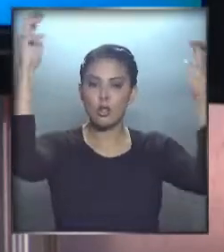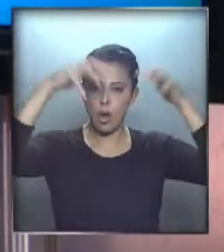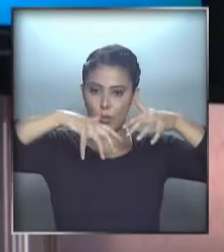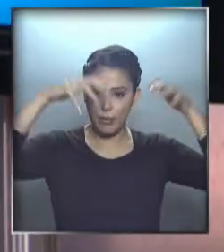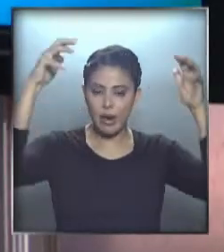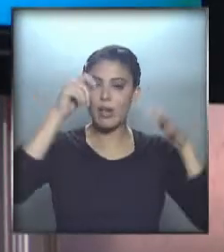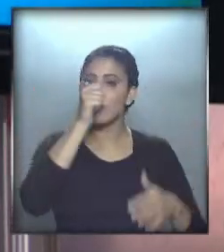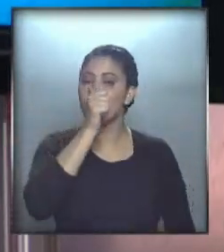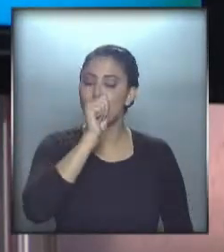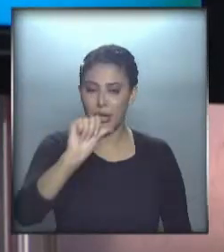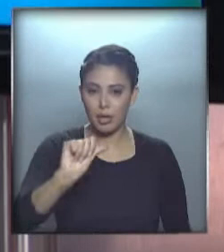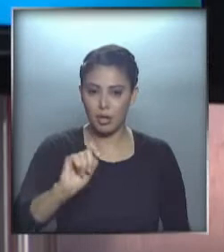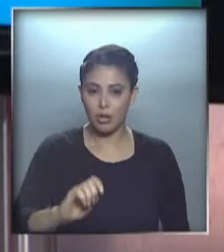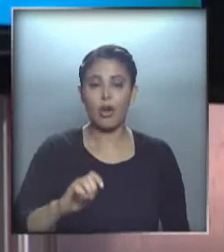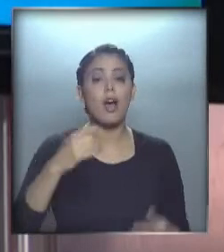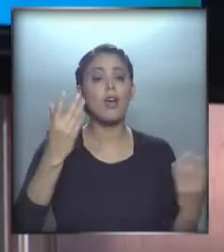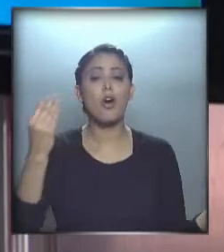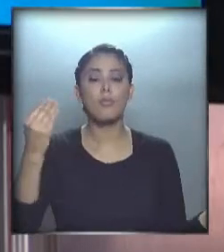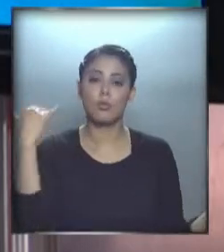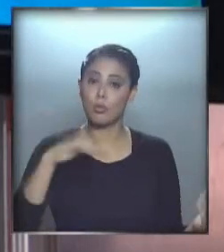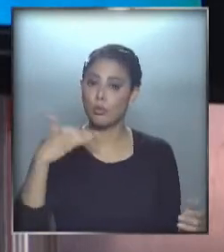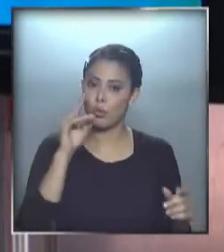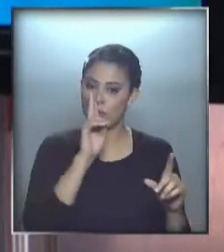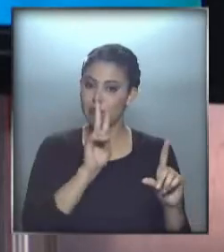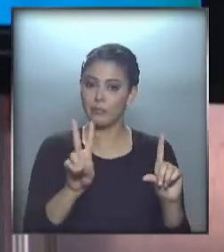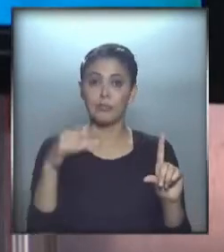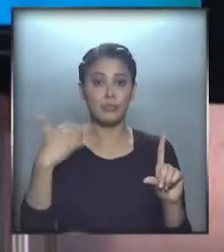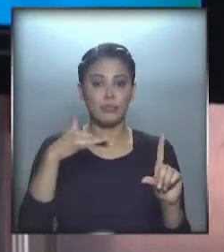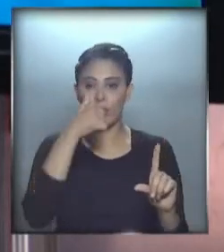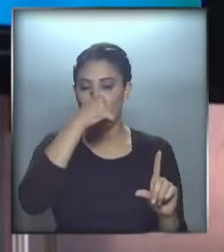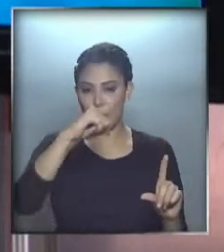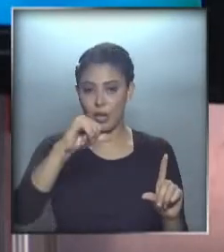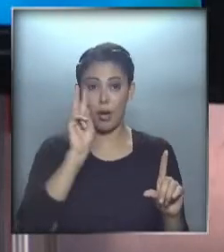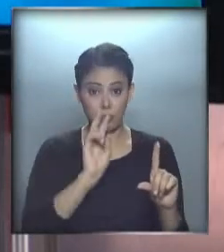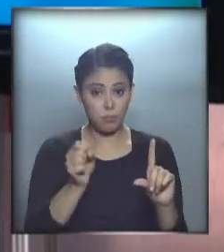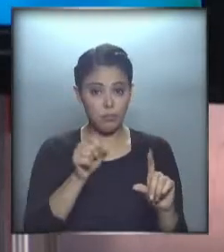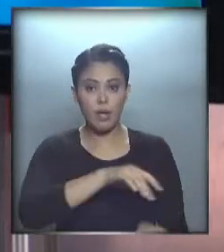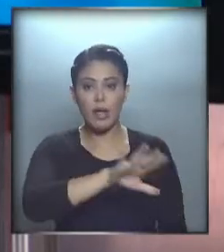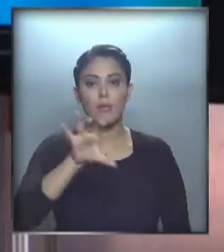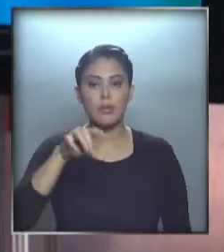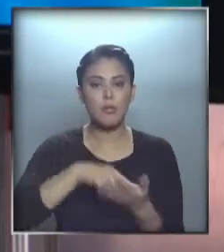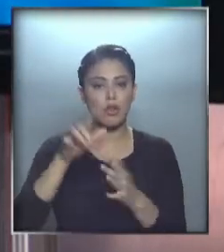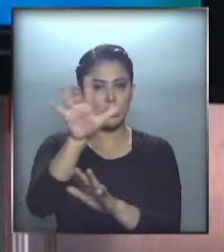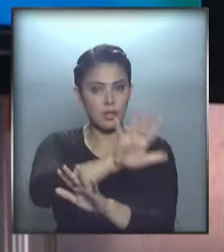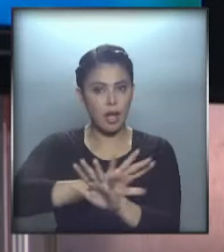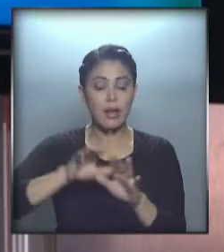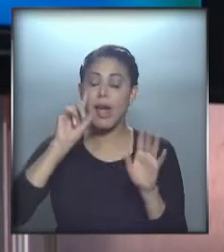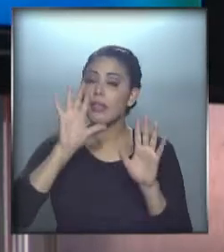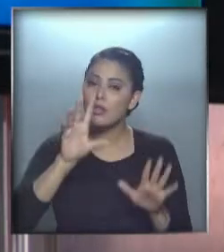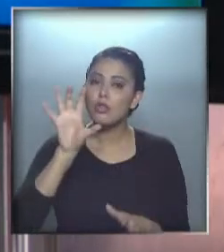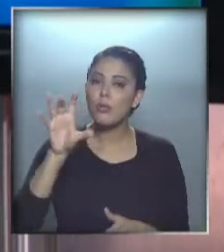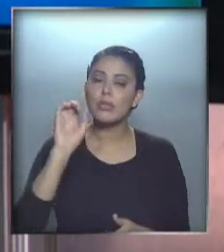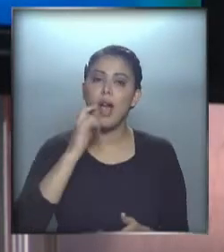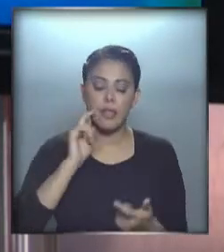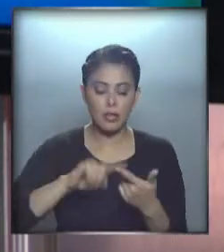El domingo. A ver qué... ¡Uy! El domingo. Fíjense en la zona central. Atención entre ríos sur